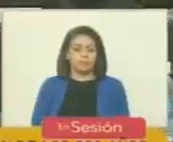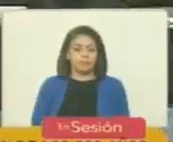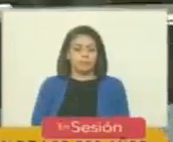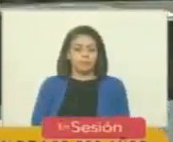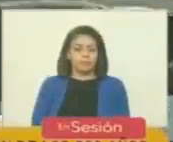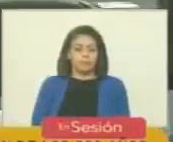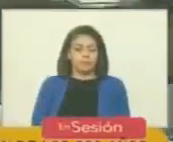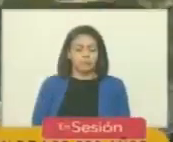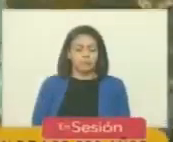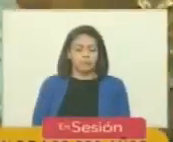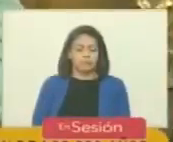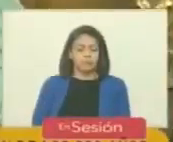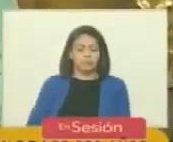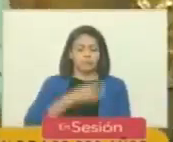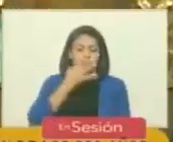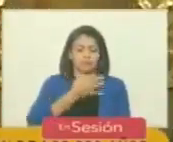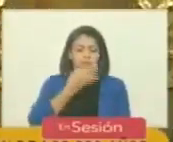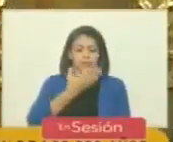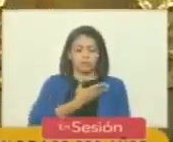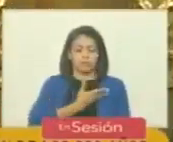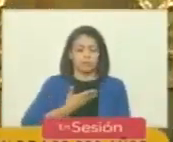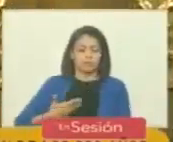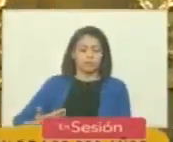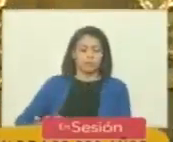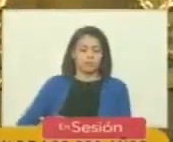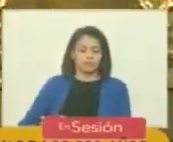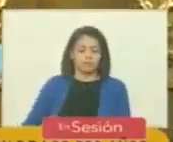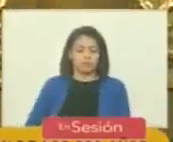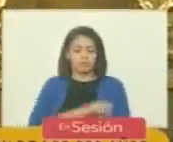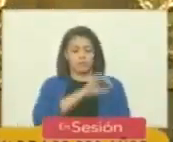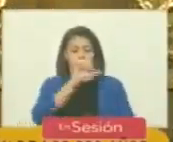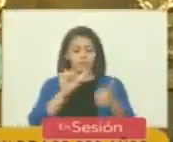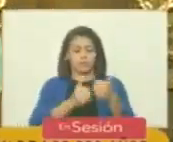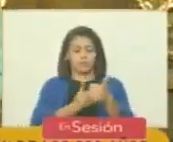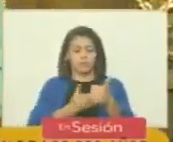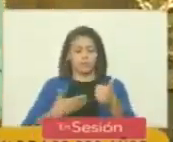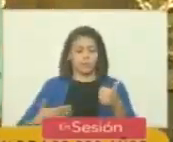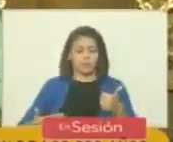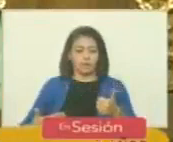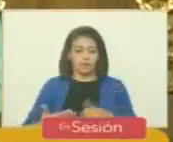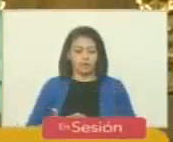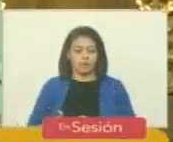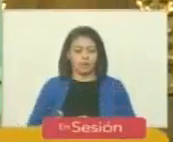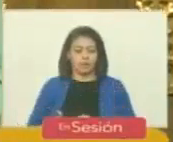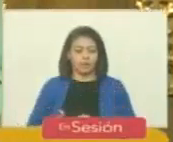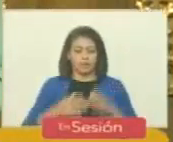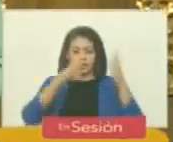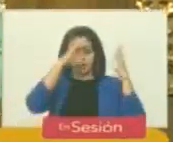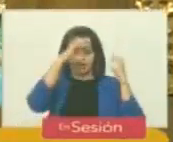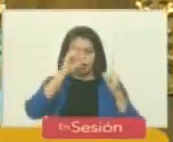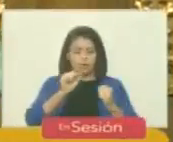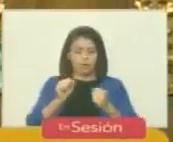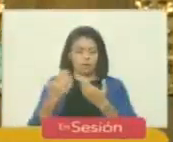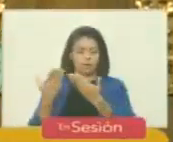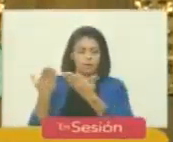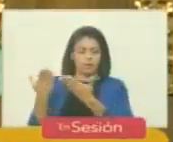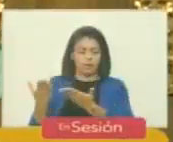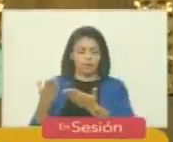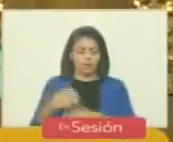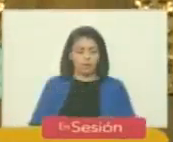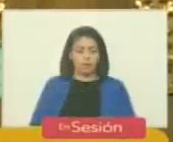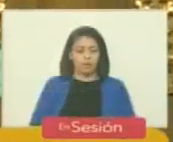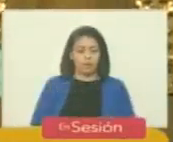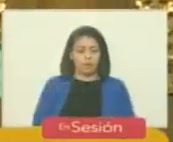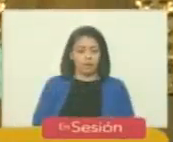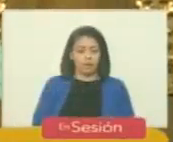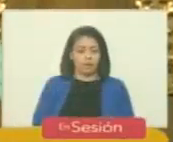buenas tardes presidente segunda vicepresidenta embajador excelentísimo embajador Oscar Laborde